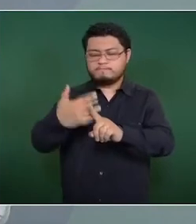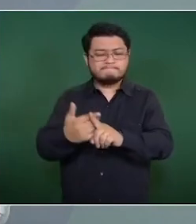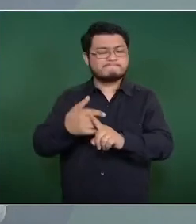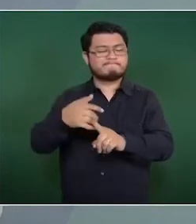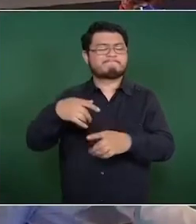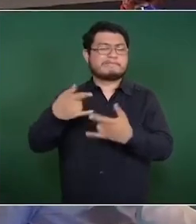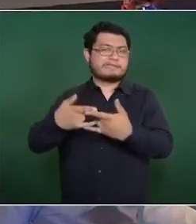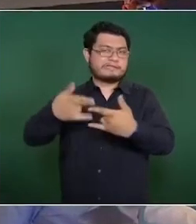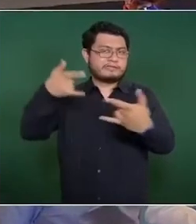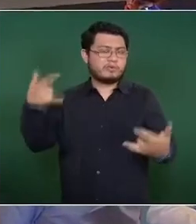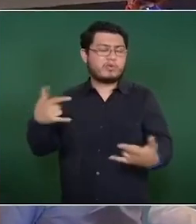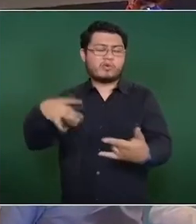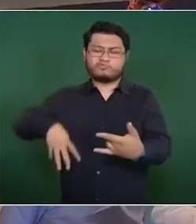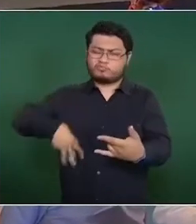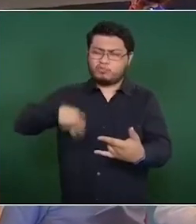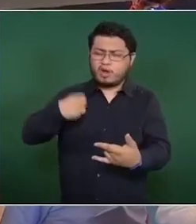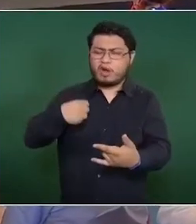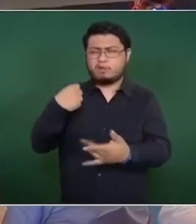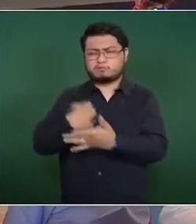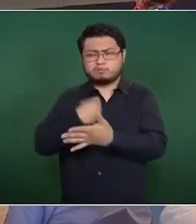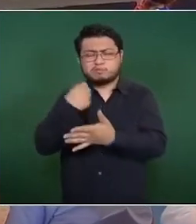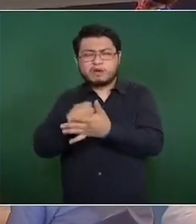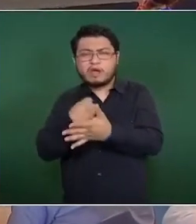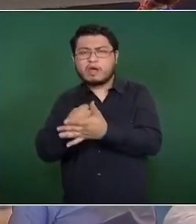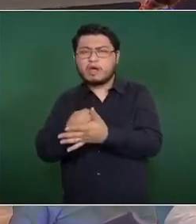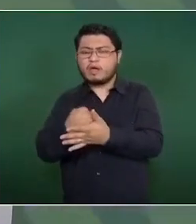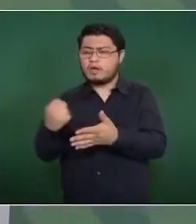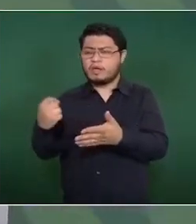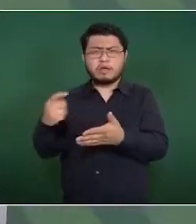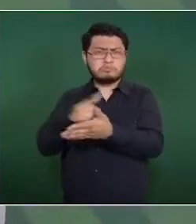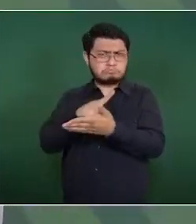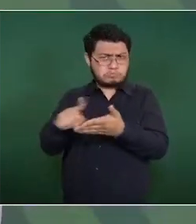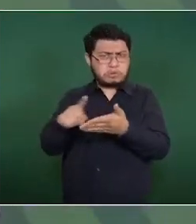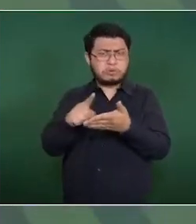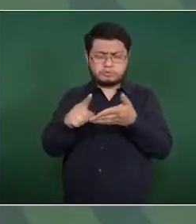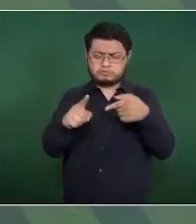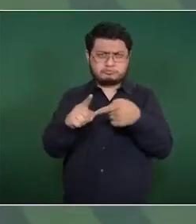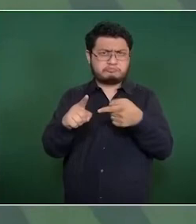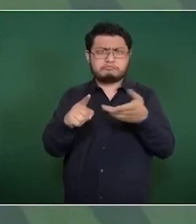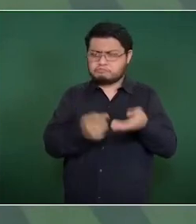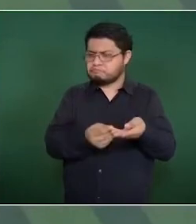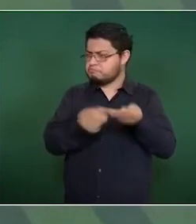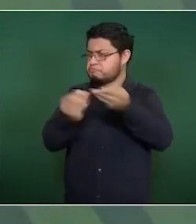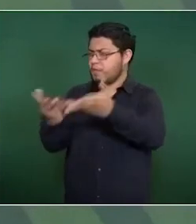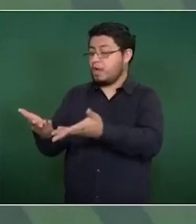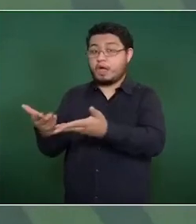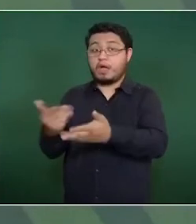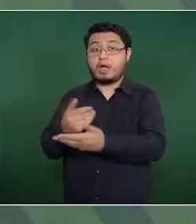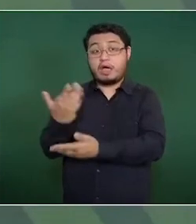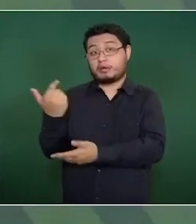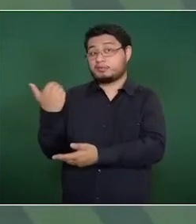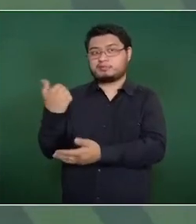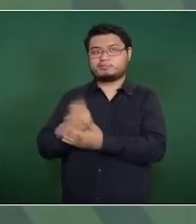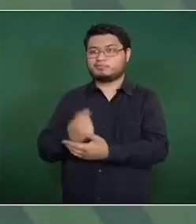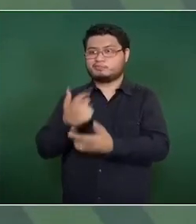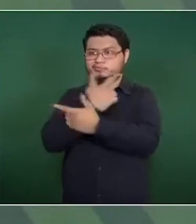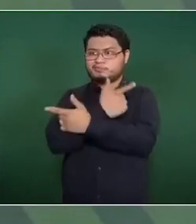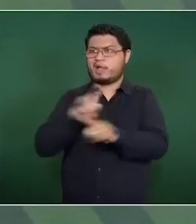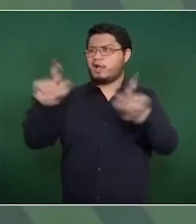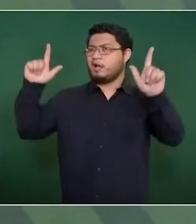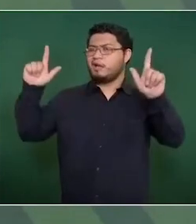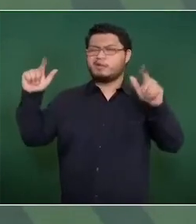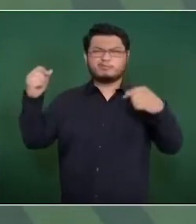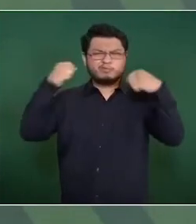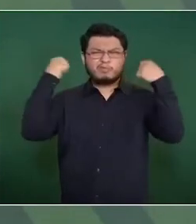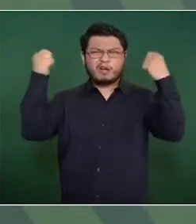no se permitía la libre manifestación de